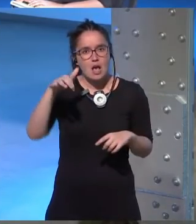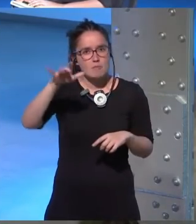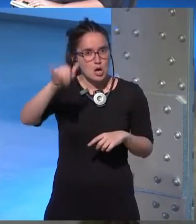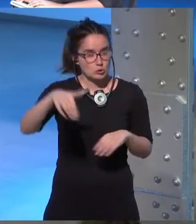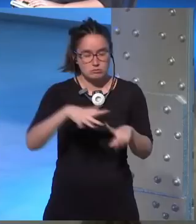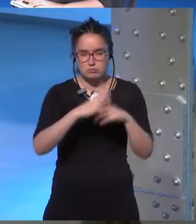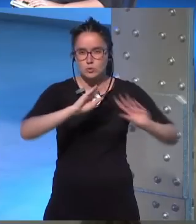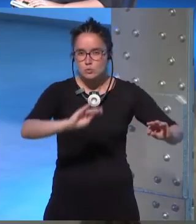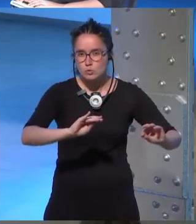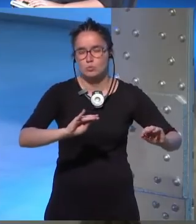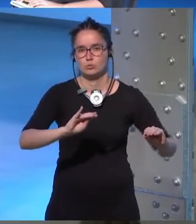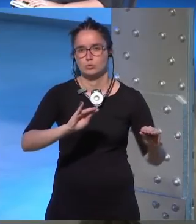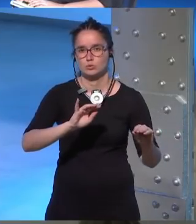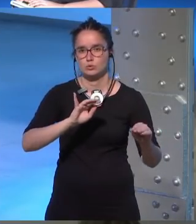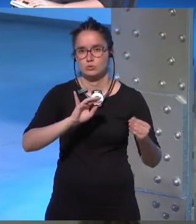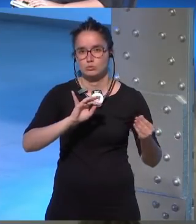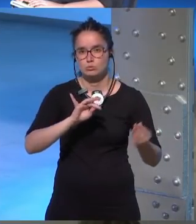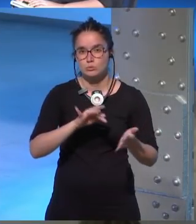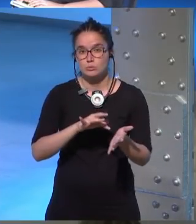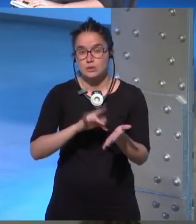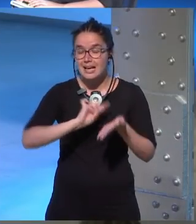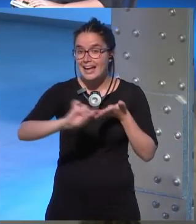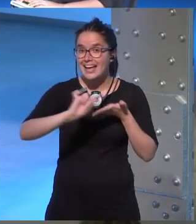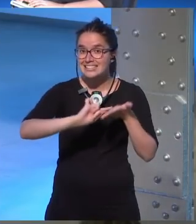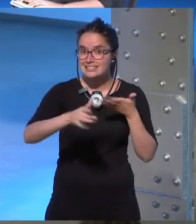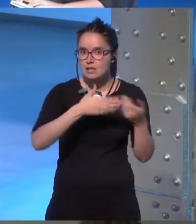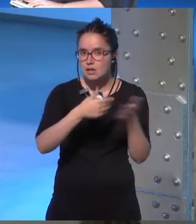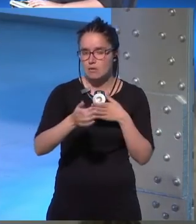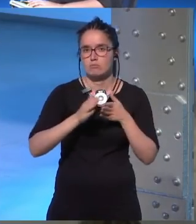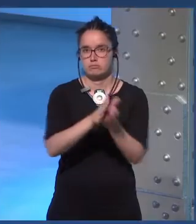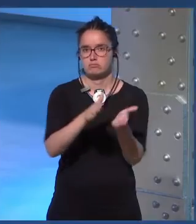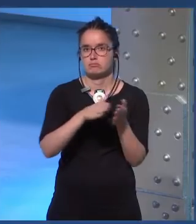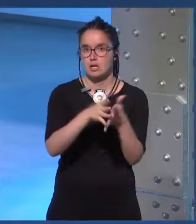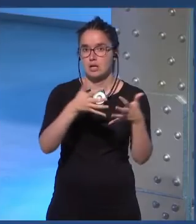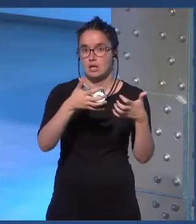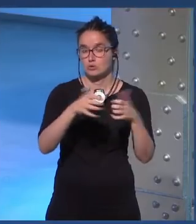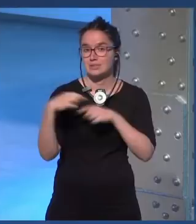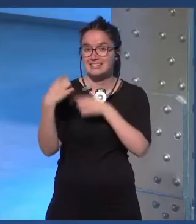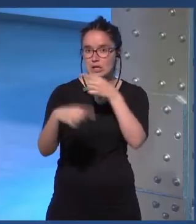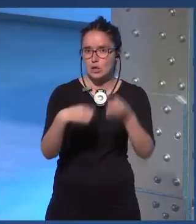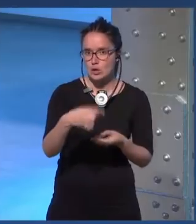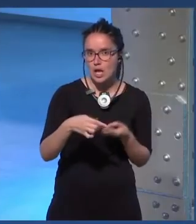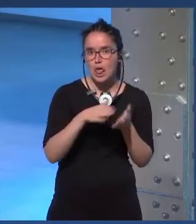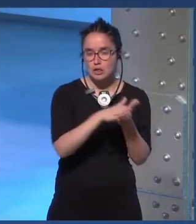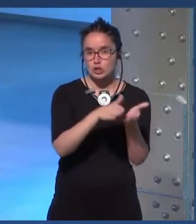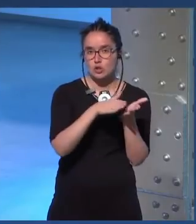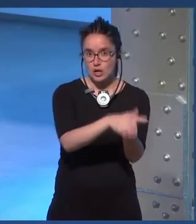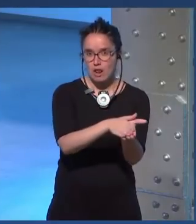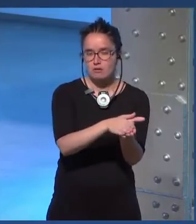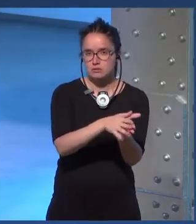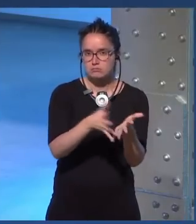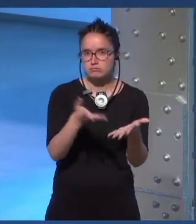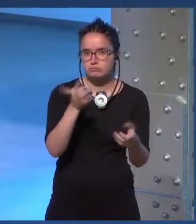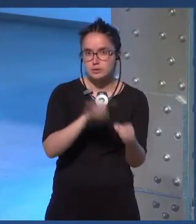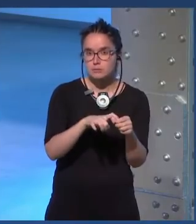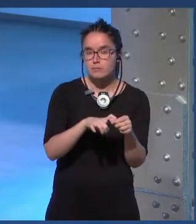que es que aparte de estar escribiendo y publicando en la industria tradicional editorial porque publica con editoriales